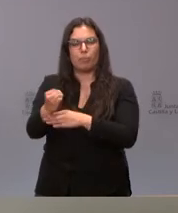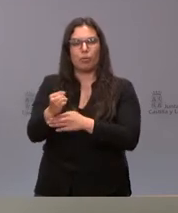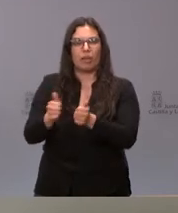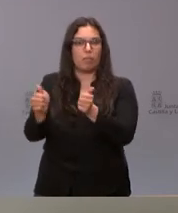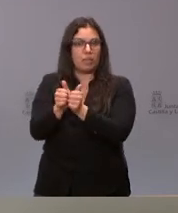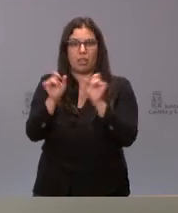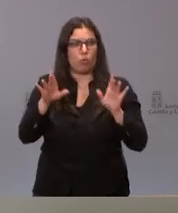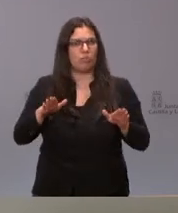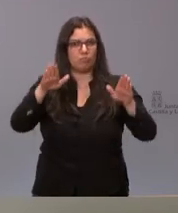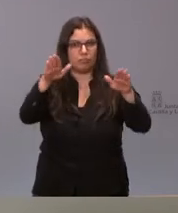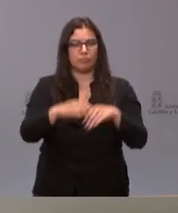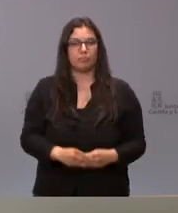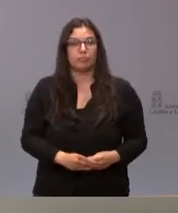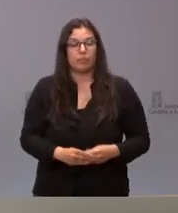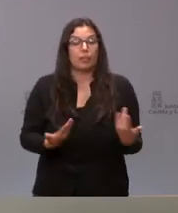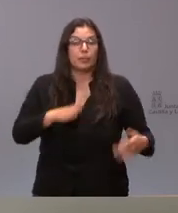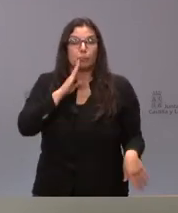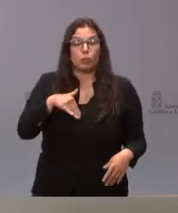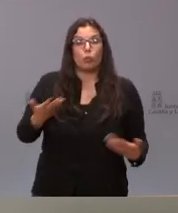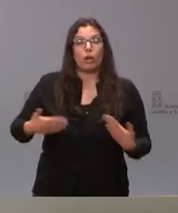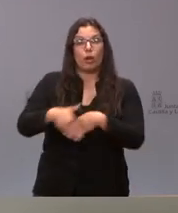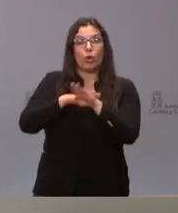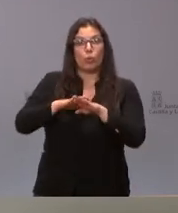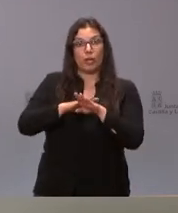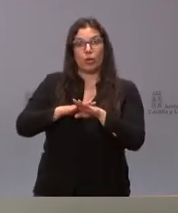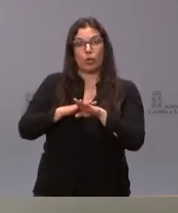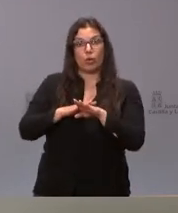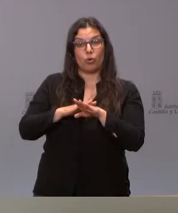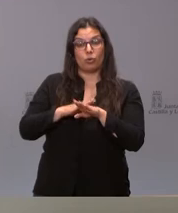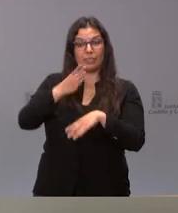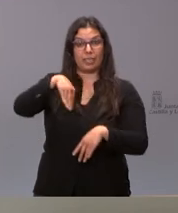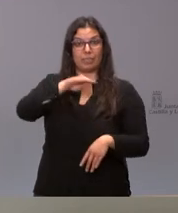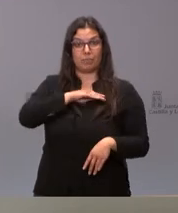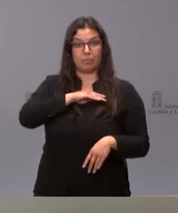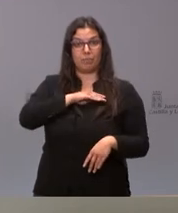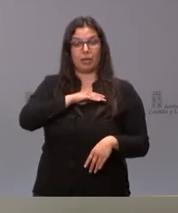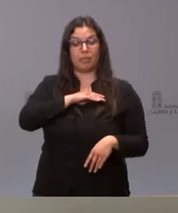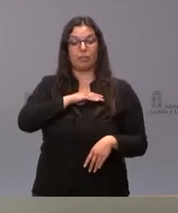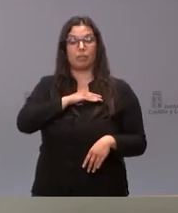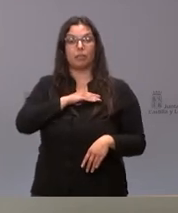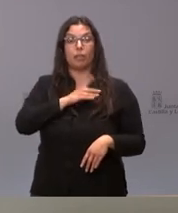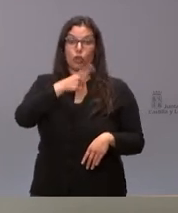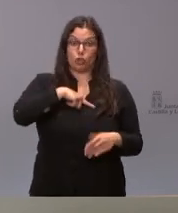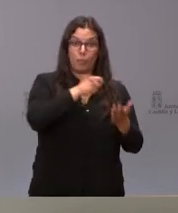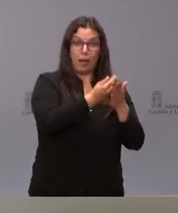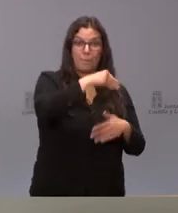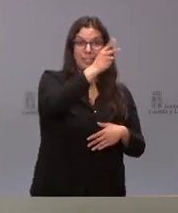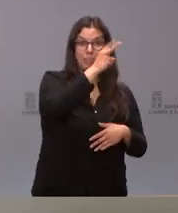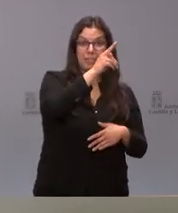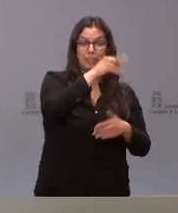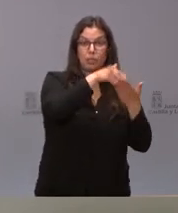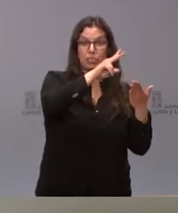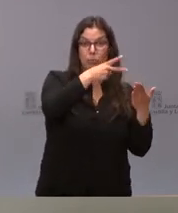como estamos haciendo sería bueno que el gobierno que estos 20 millones de euros que nosotros hemos puesto encima de la mesa a mayores nos lo hubiera